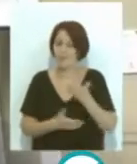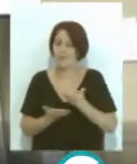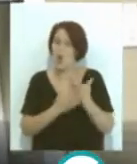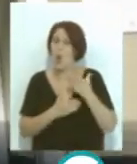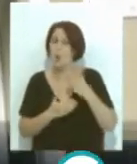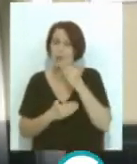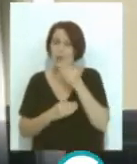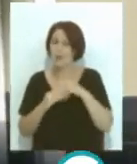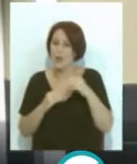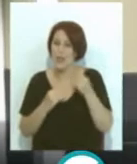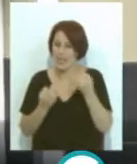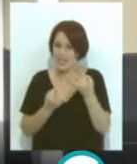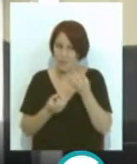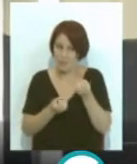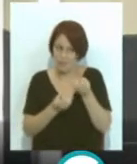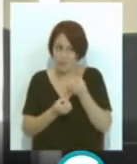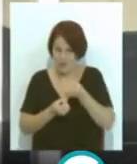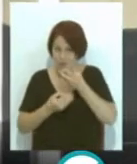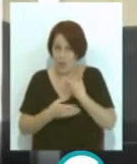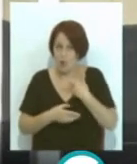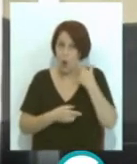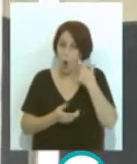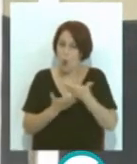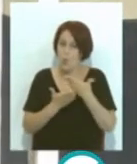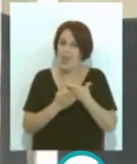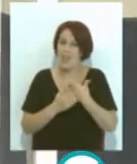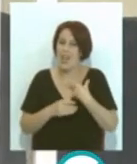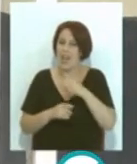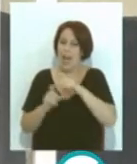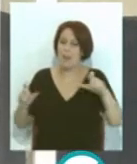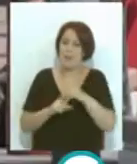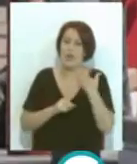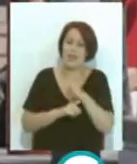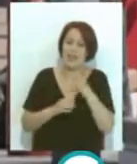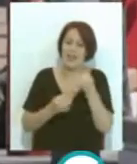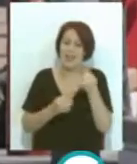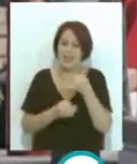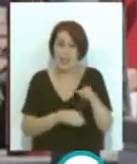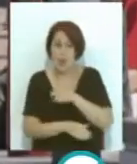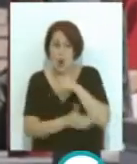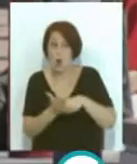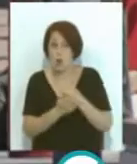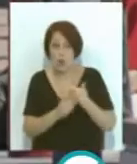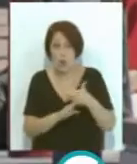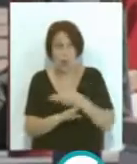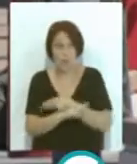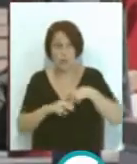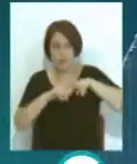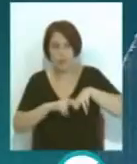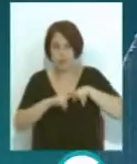consumidores que se informen bien y comprueben la regulación de las empresas ofertantes antes de considerar cualquier cambio.